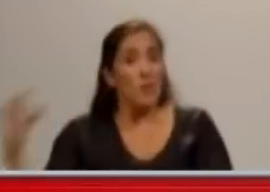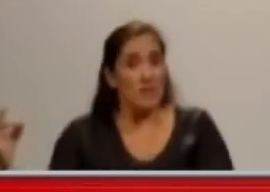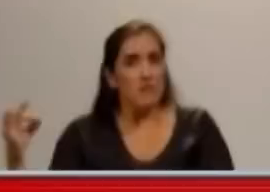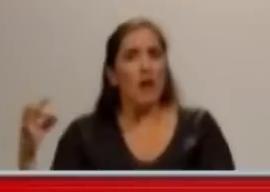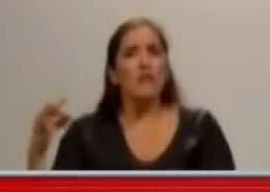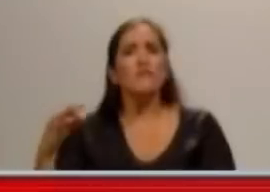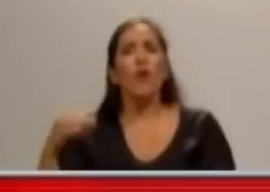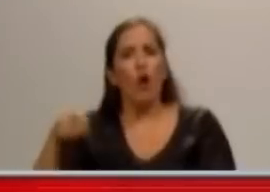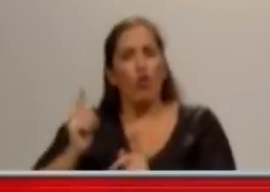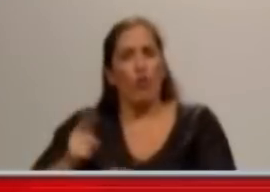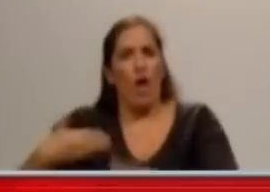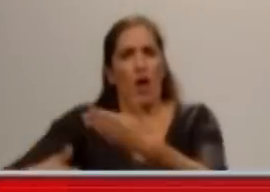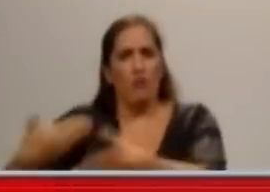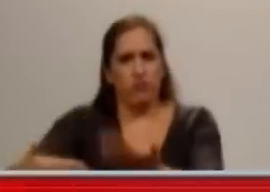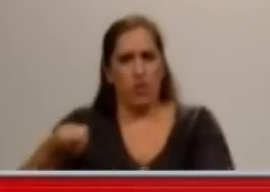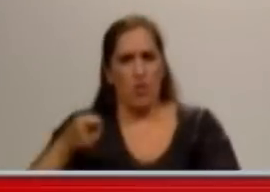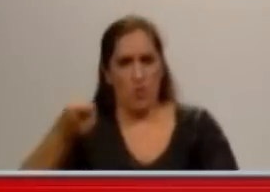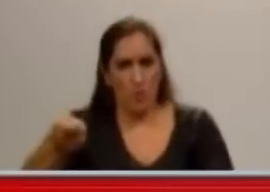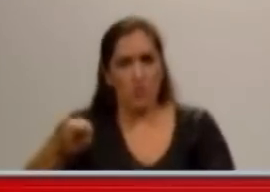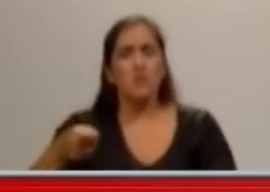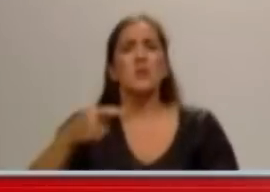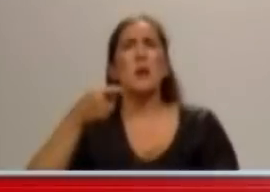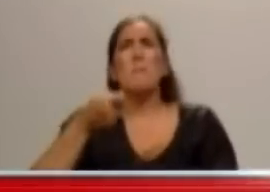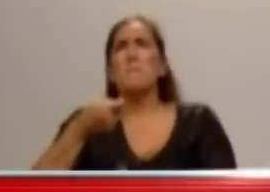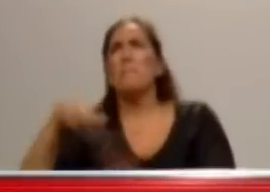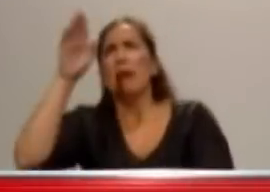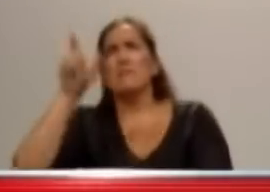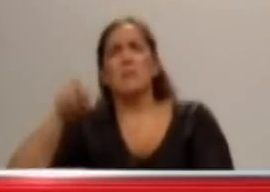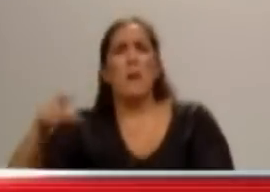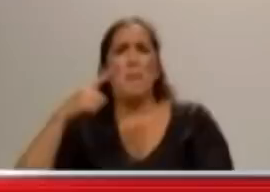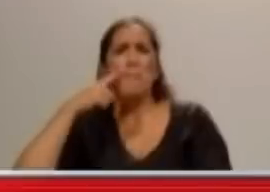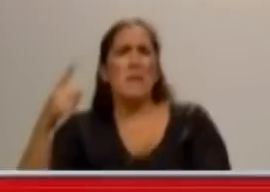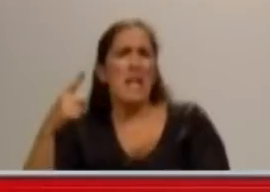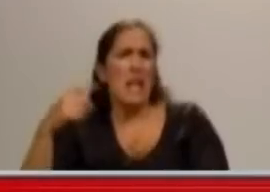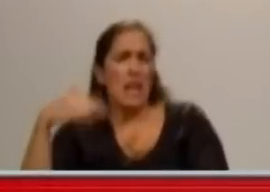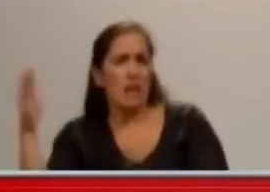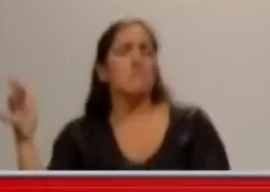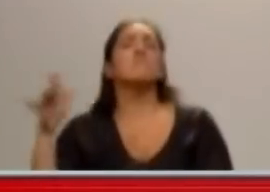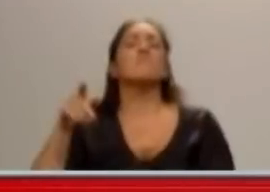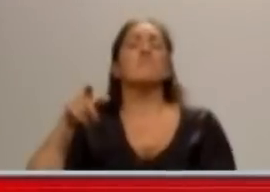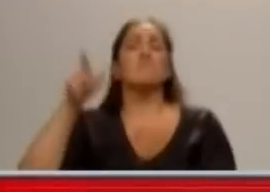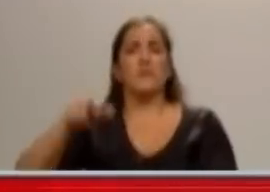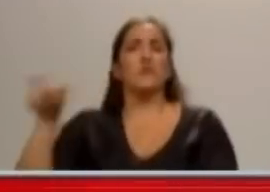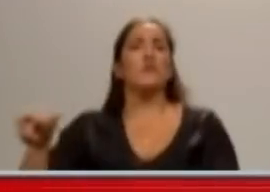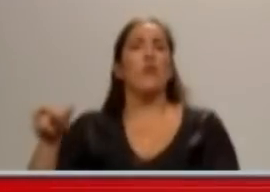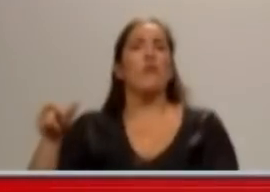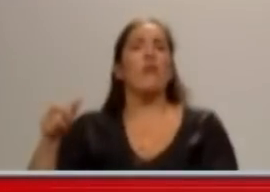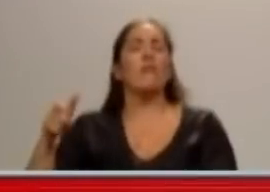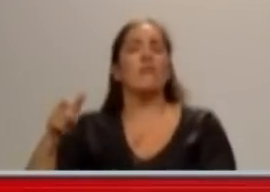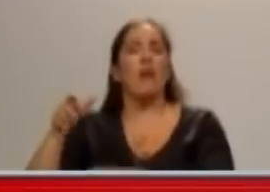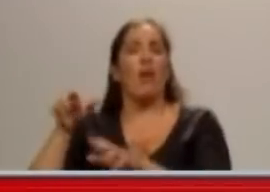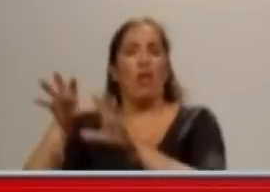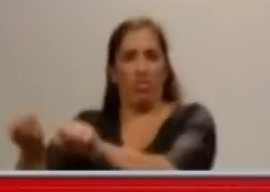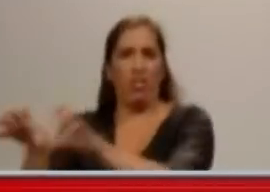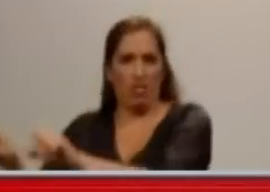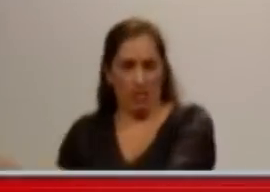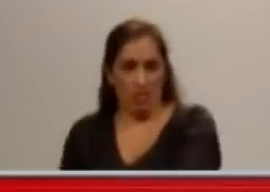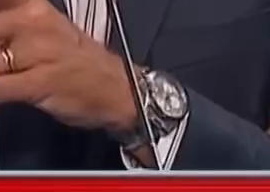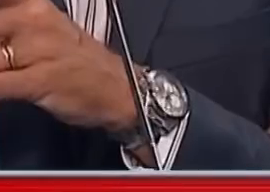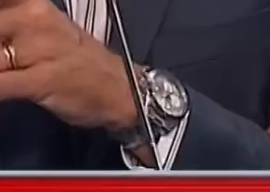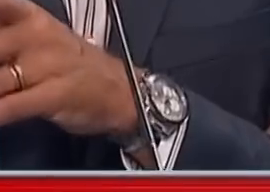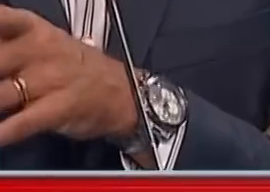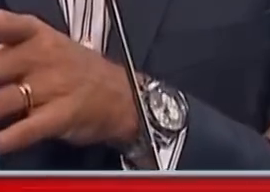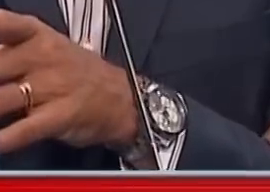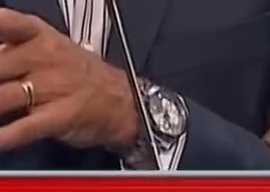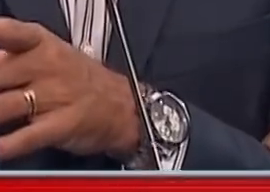Uno hubiera esperado, tras de las cosas que se conocen, que por lo menos la Presidenta lo hubiera echado al Secretario de Seguridad y a la Ministra de Seguridad. Hablando del Secretario de